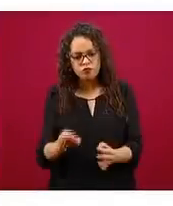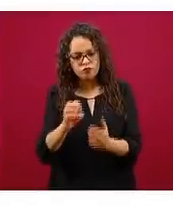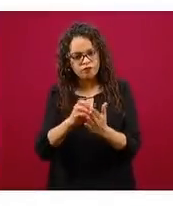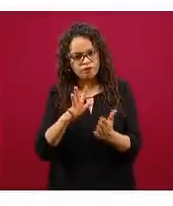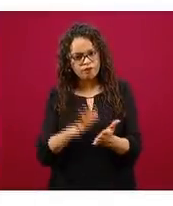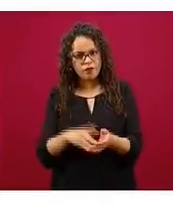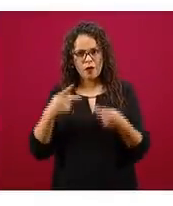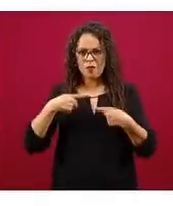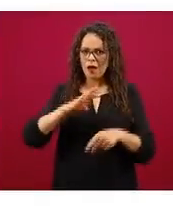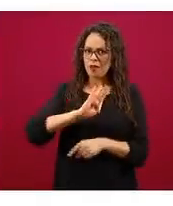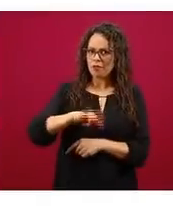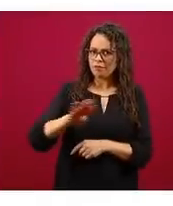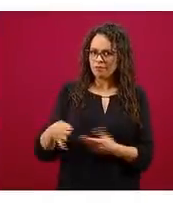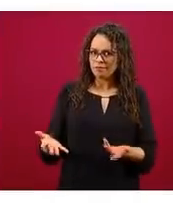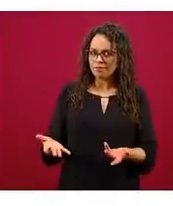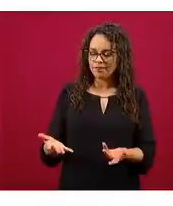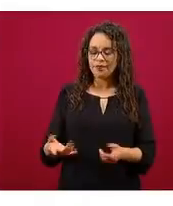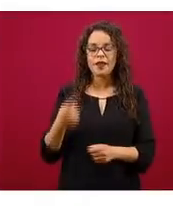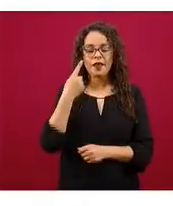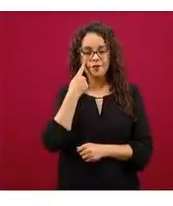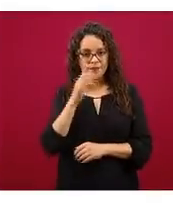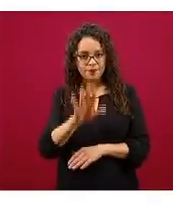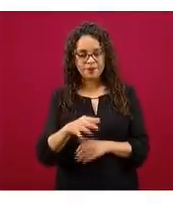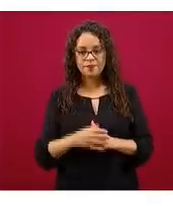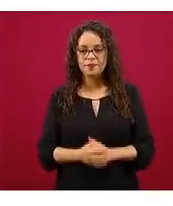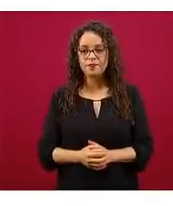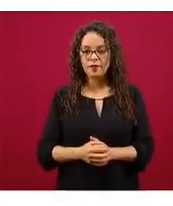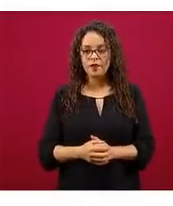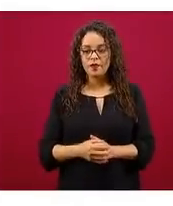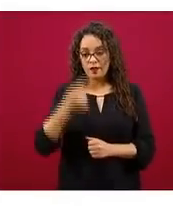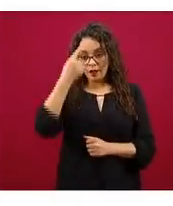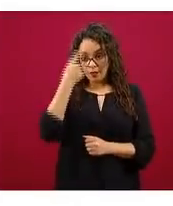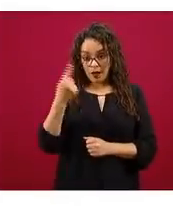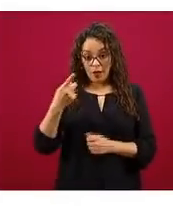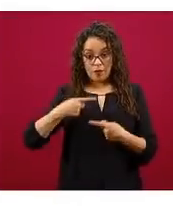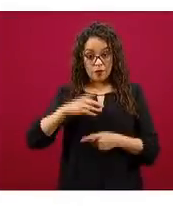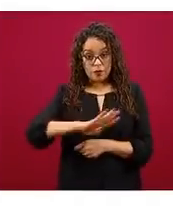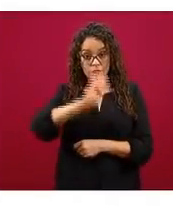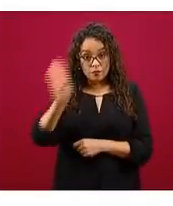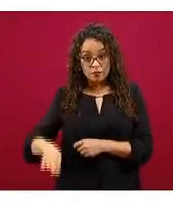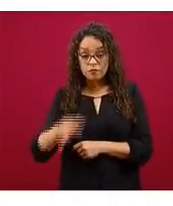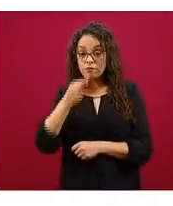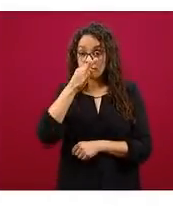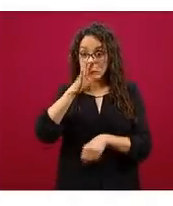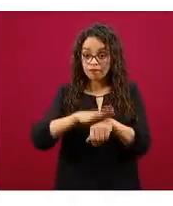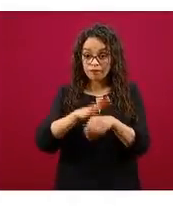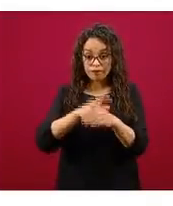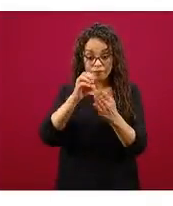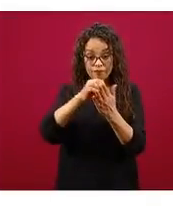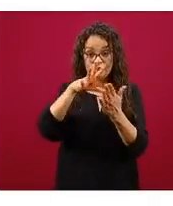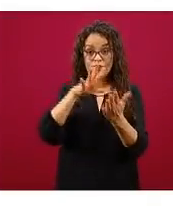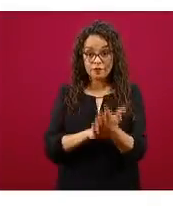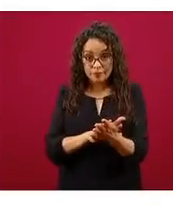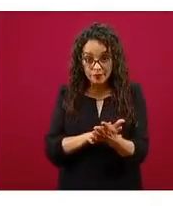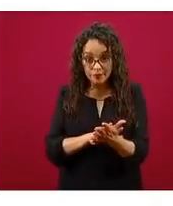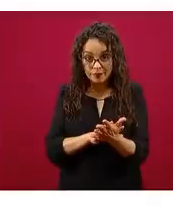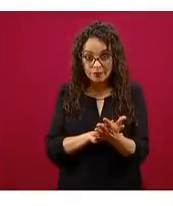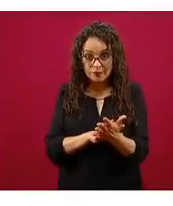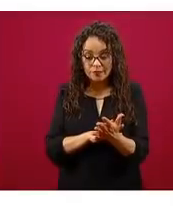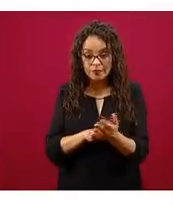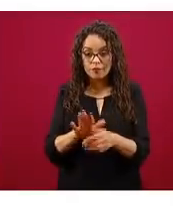para que una defunción se registre y se tenga notificada en la casuística general, porque la